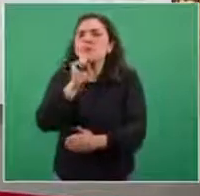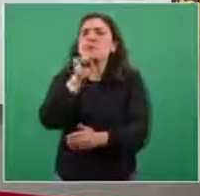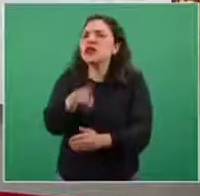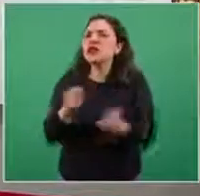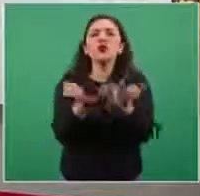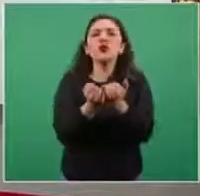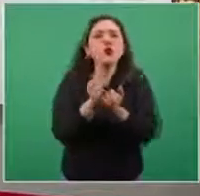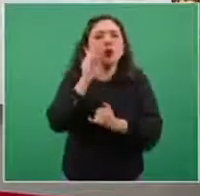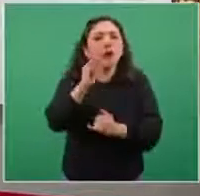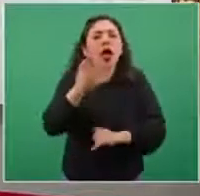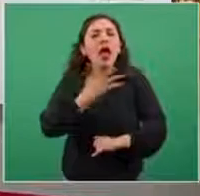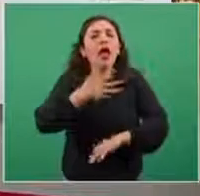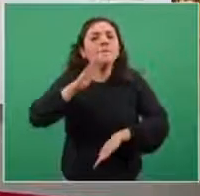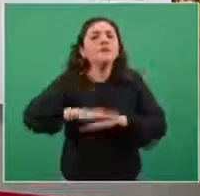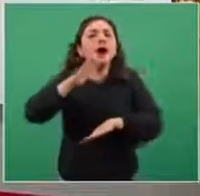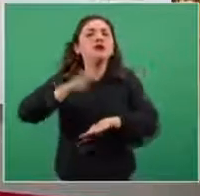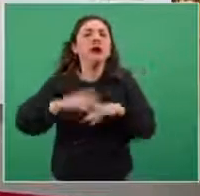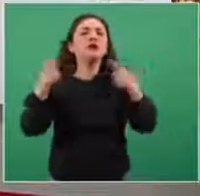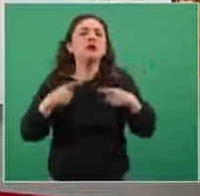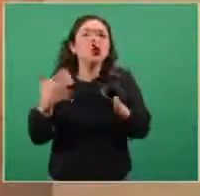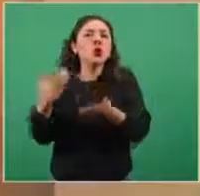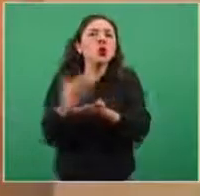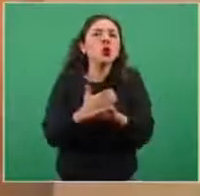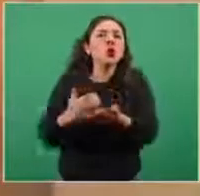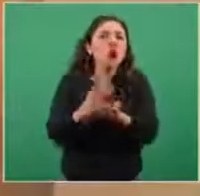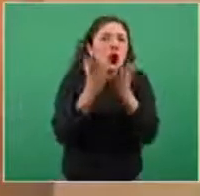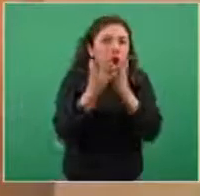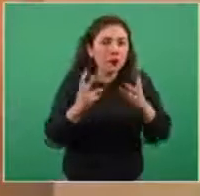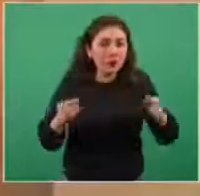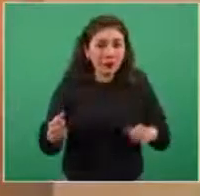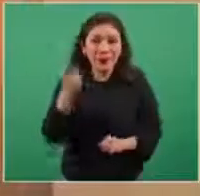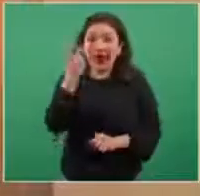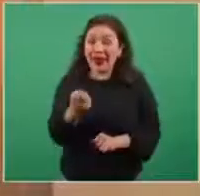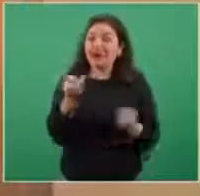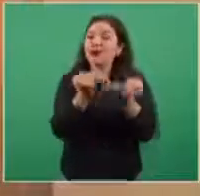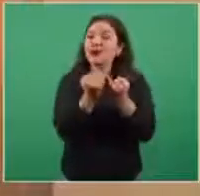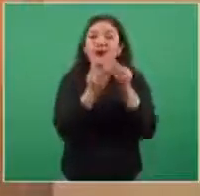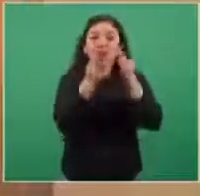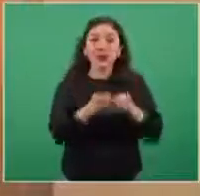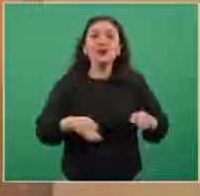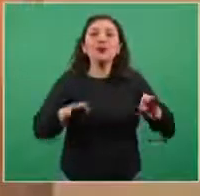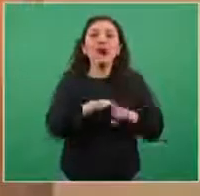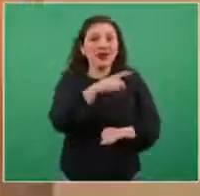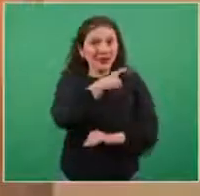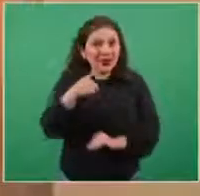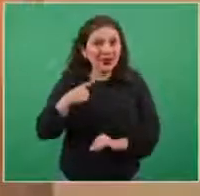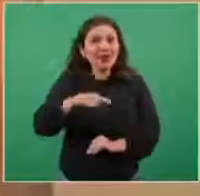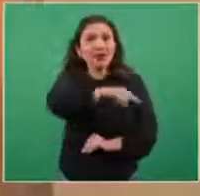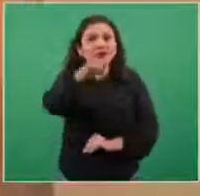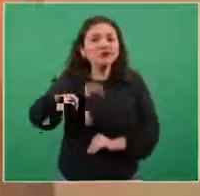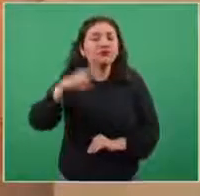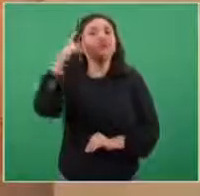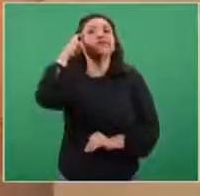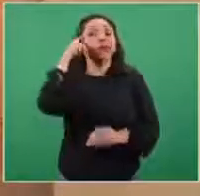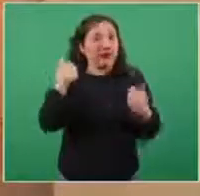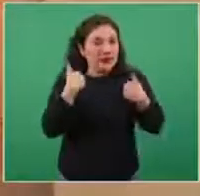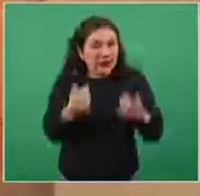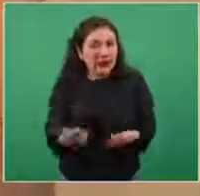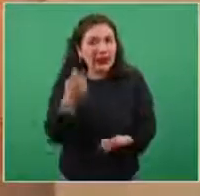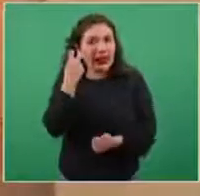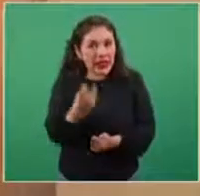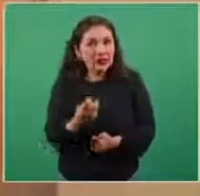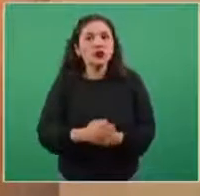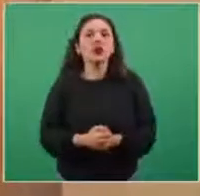este incremento en los casos recuperados. Esto también es muy importante que se queden con el mensaje en casa.